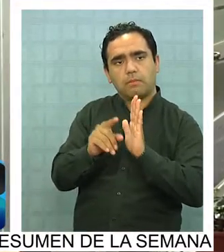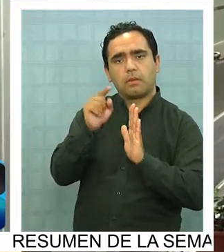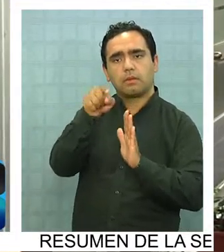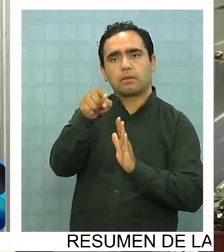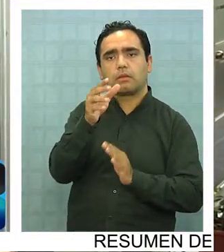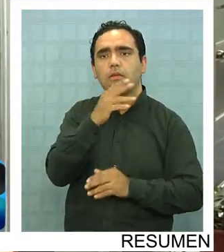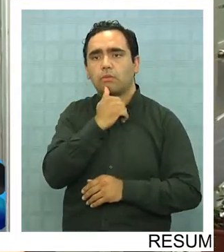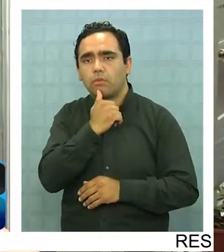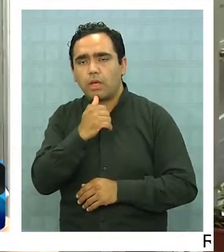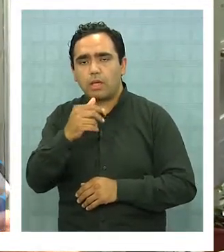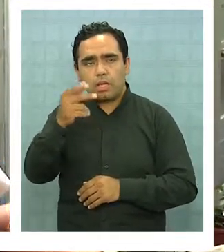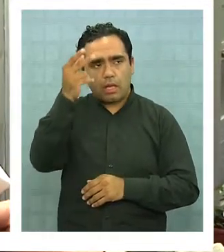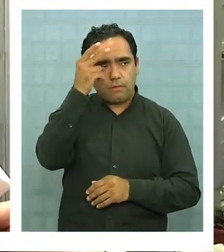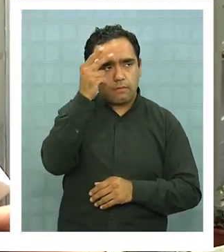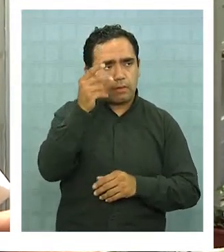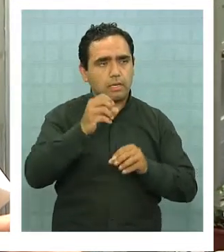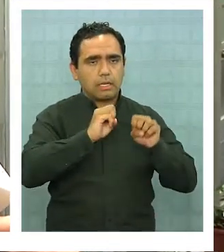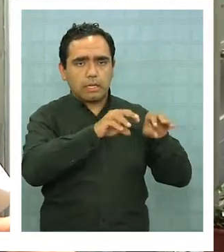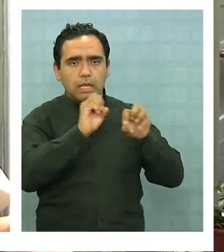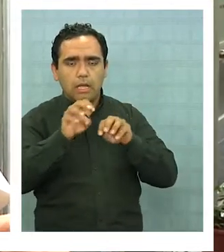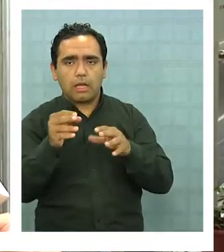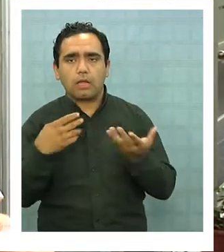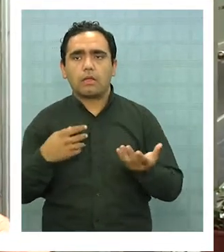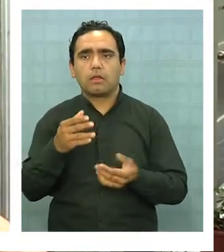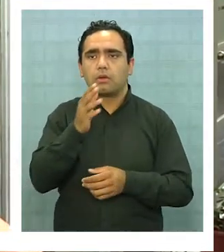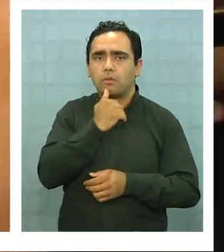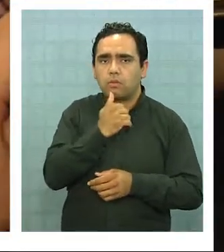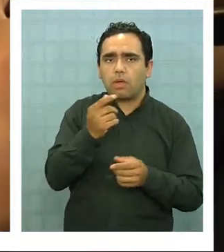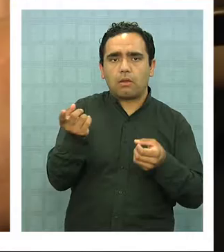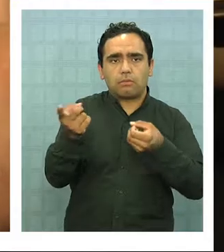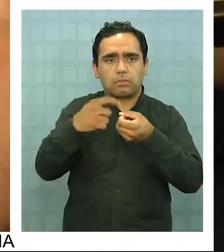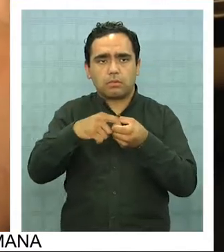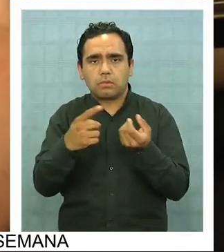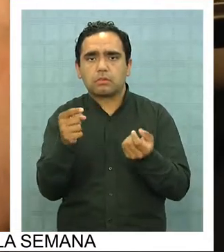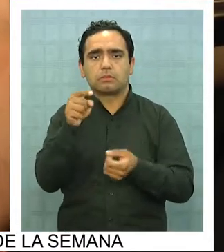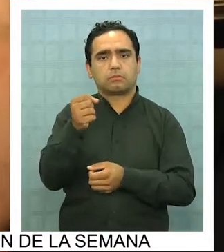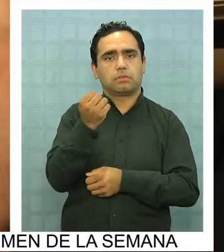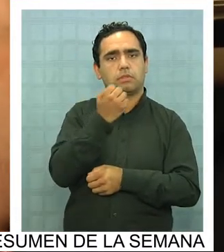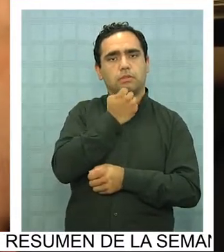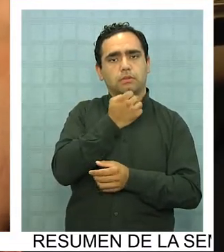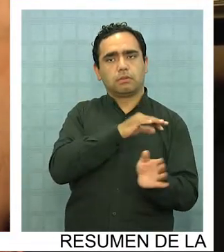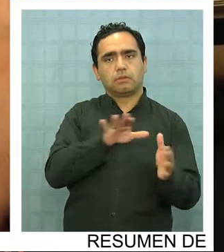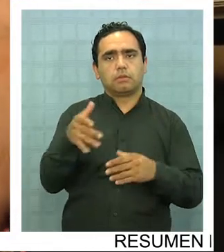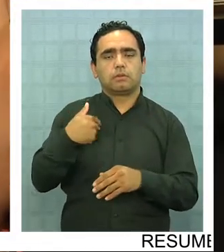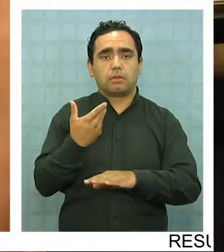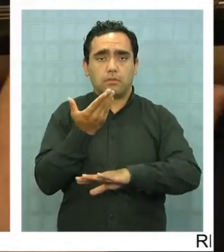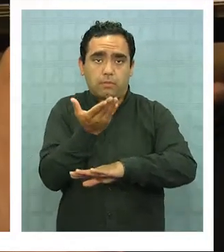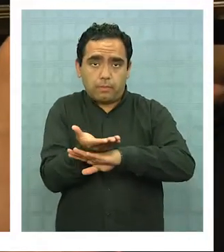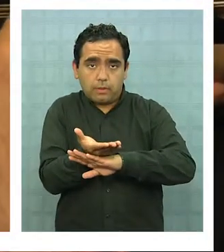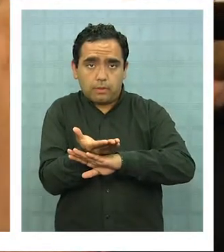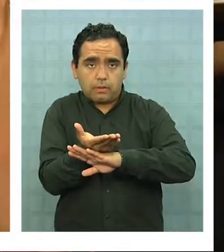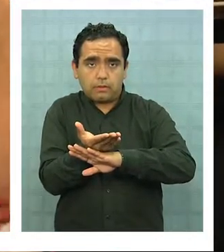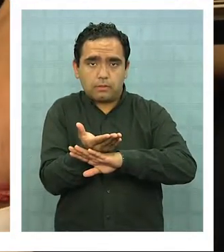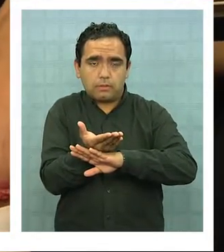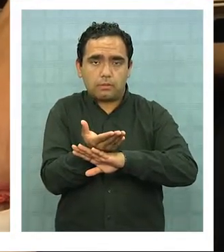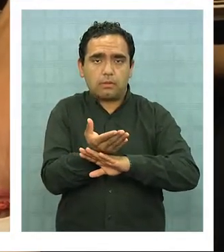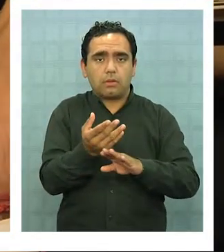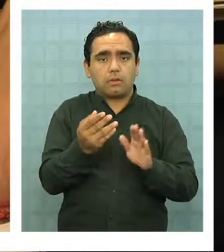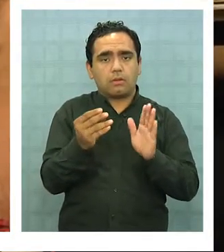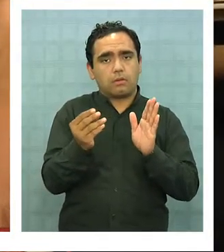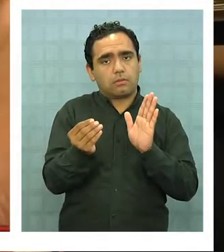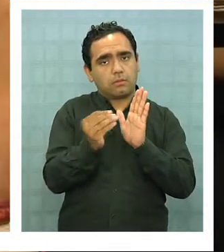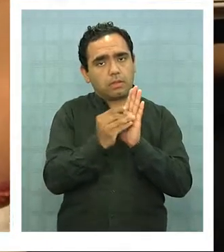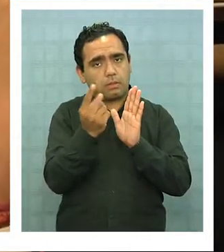capacidades, que no va a generar asociatividad de algunos actores, creo que es un error. Le estamos solicitando algún tipo de ajuste y